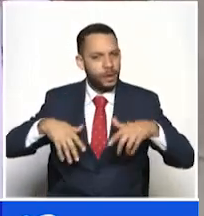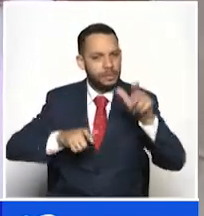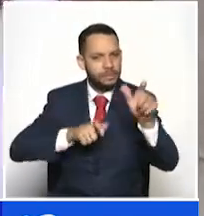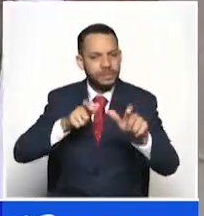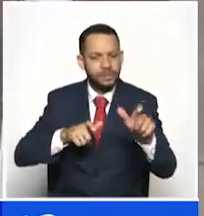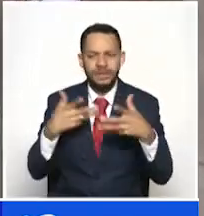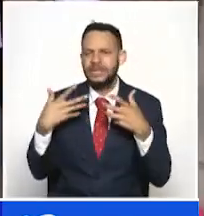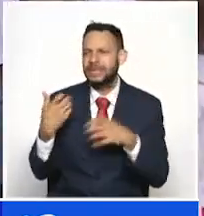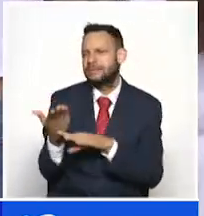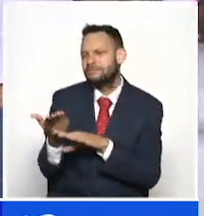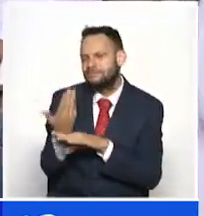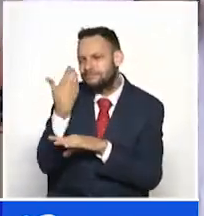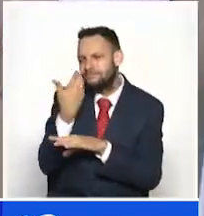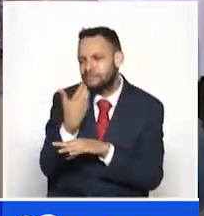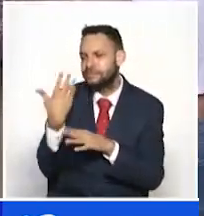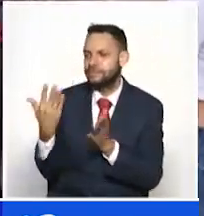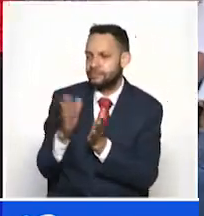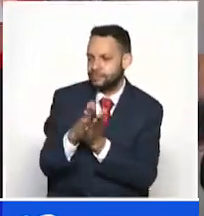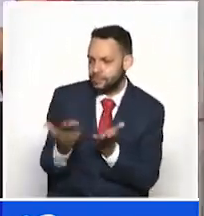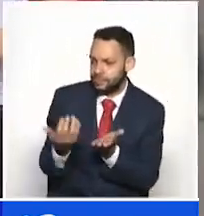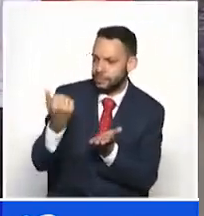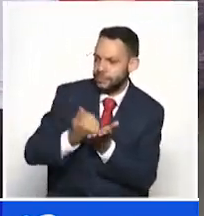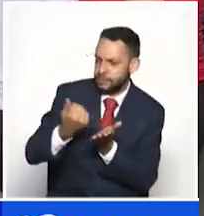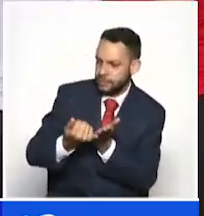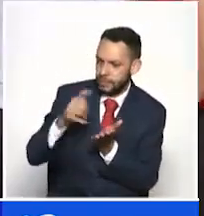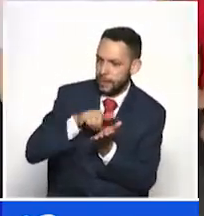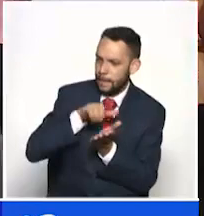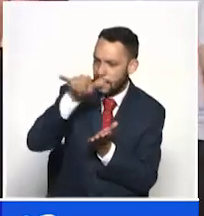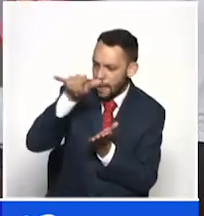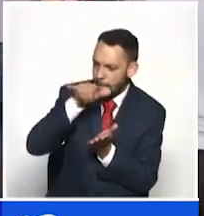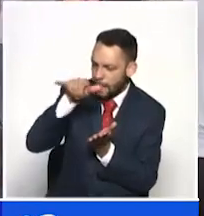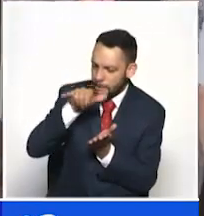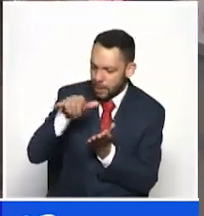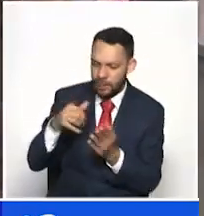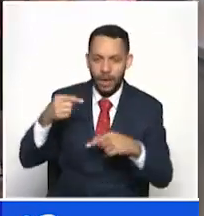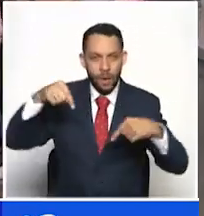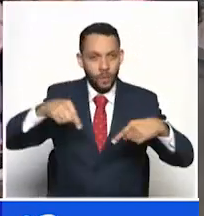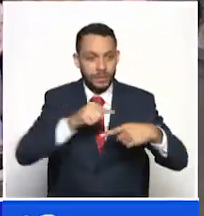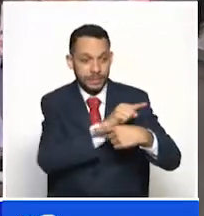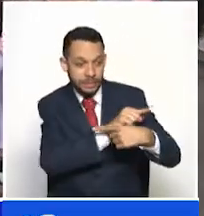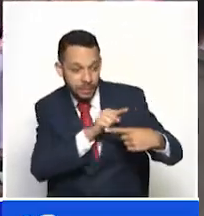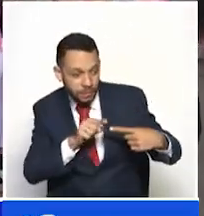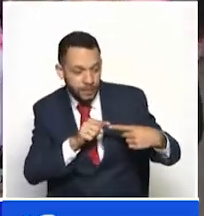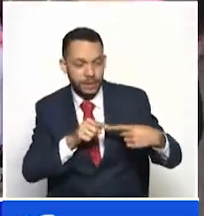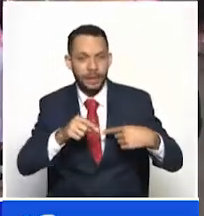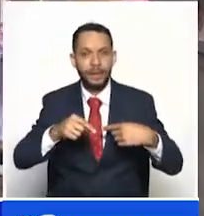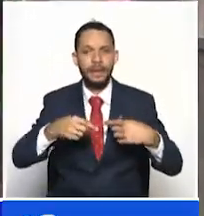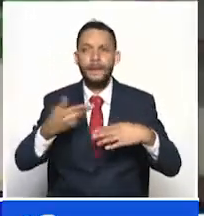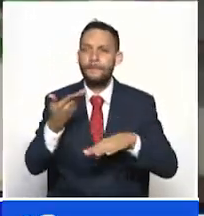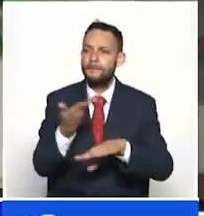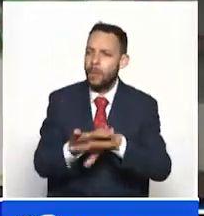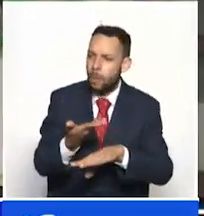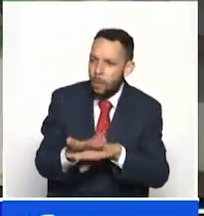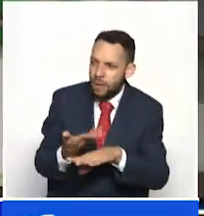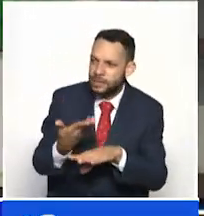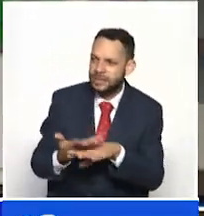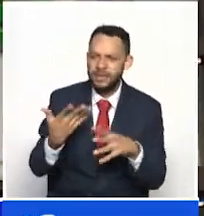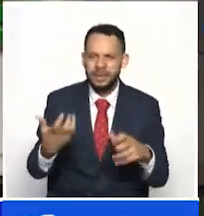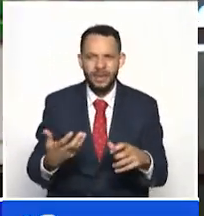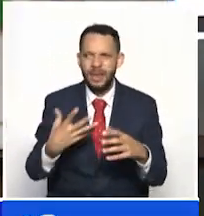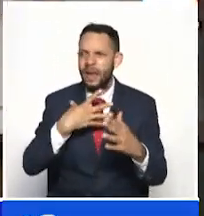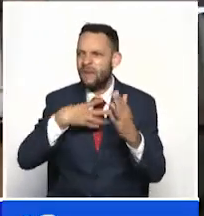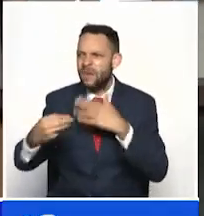solicitud de pasaporte y se despidieron pasaportes. Bueno, esta semana ustedes han venido recibiendo mucha solicitud, ¿qué es lo que más pide la gente?